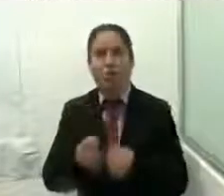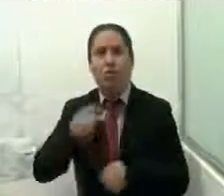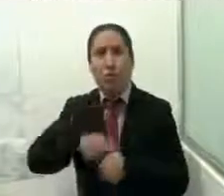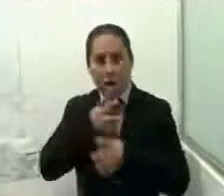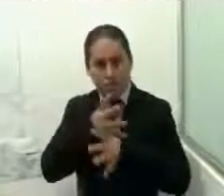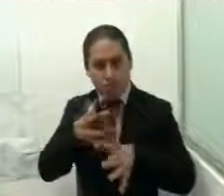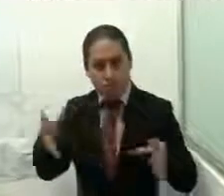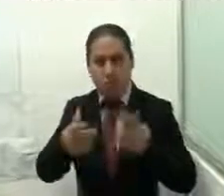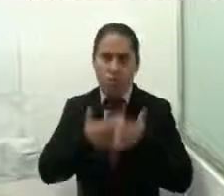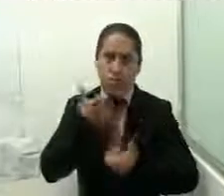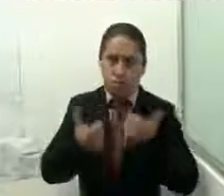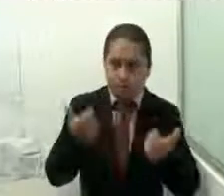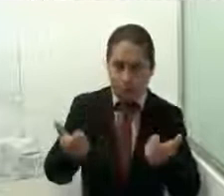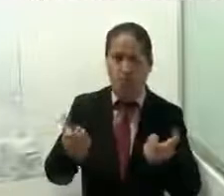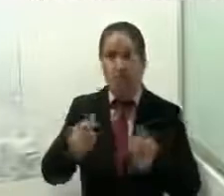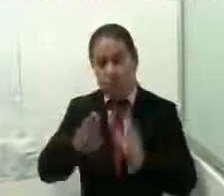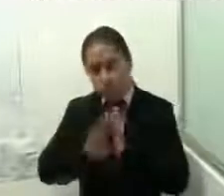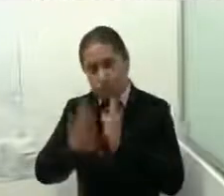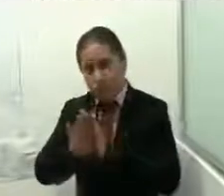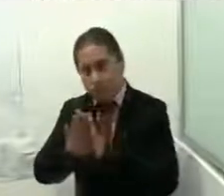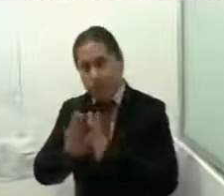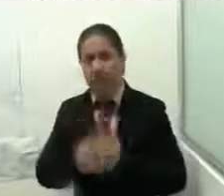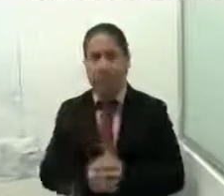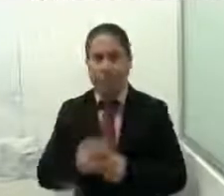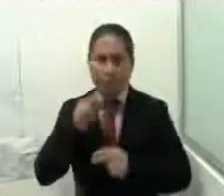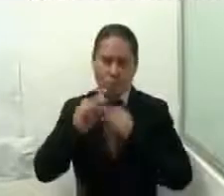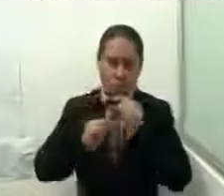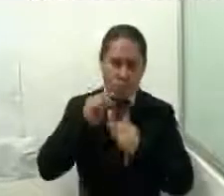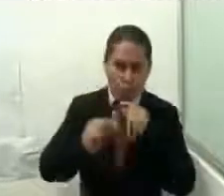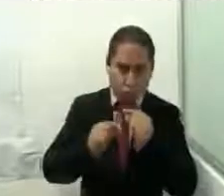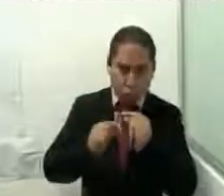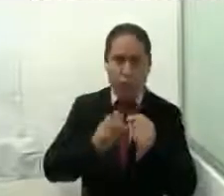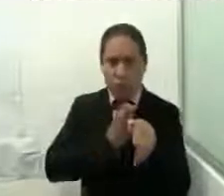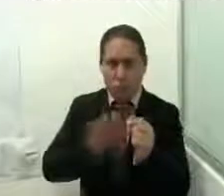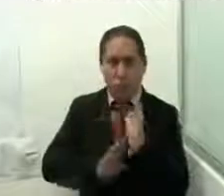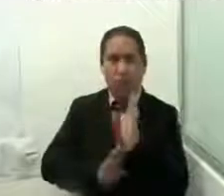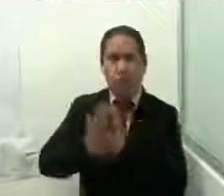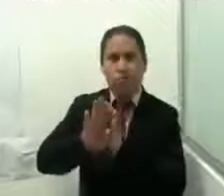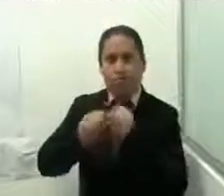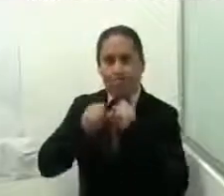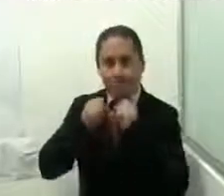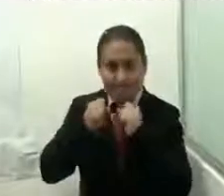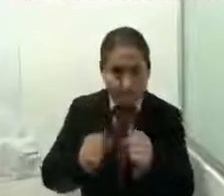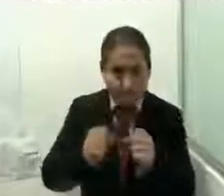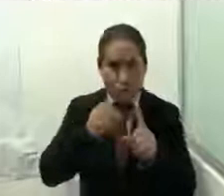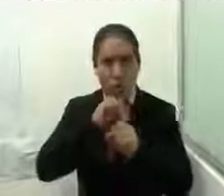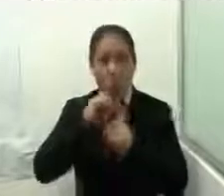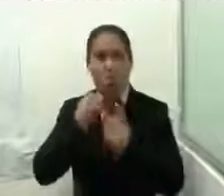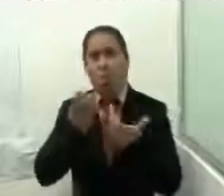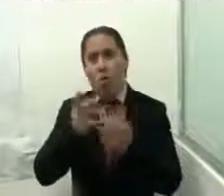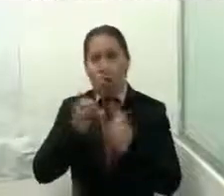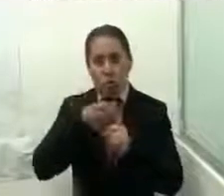económica de las mujeres de manera sustancial, lográndose a la vez el fortalecimiento organizativo, la planeación